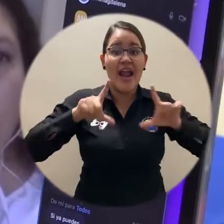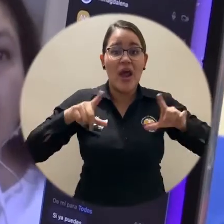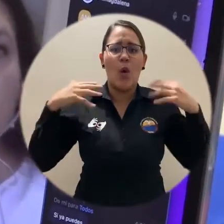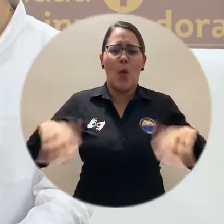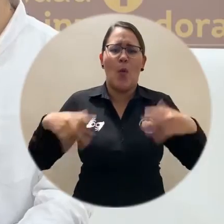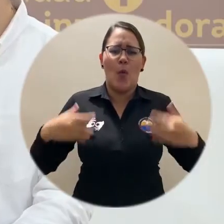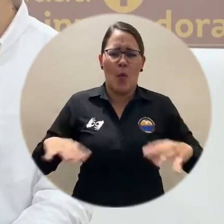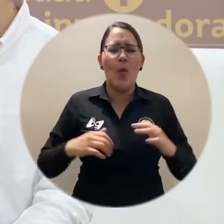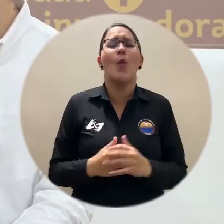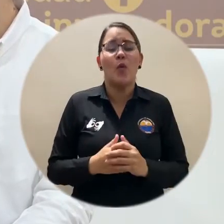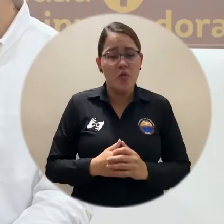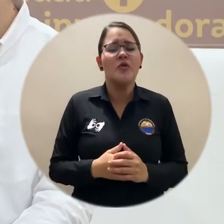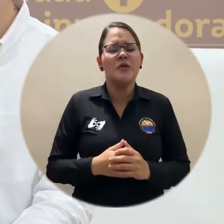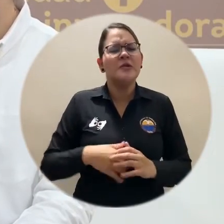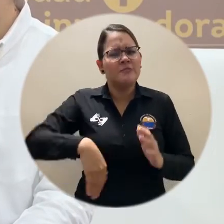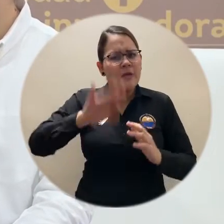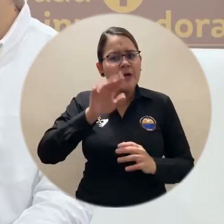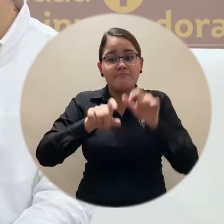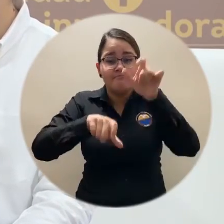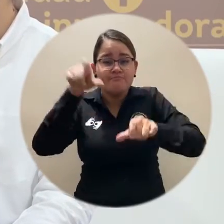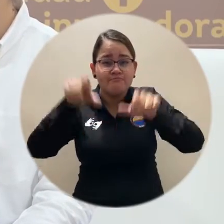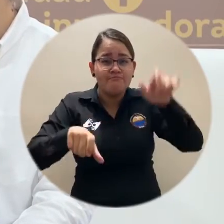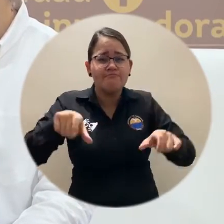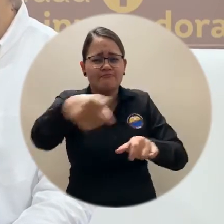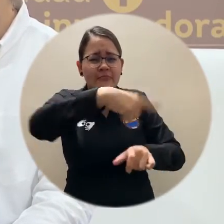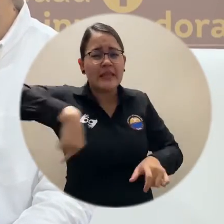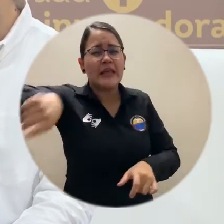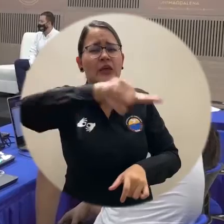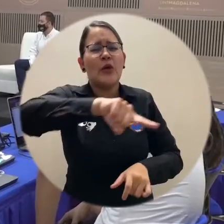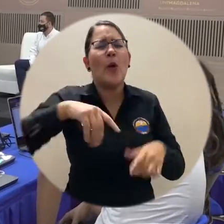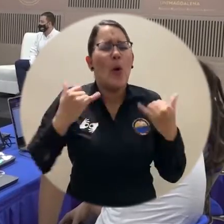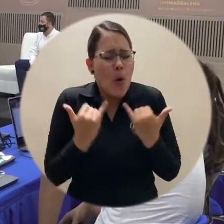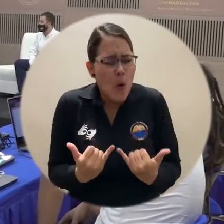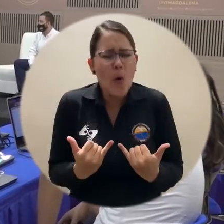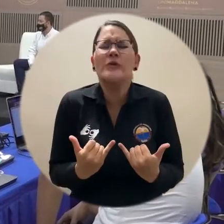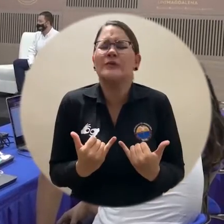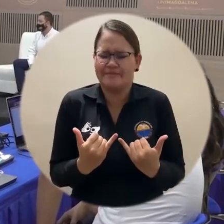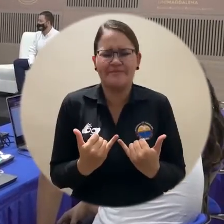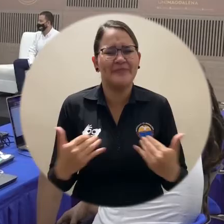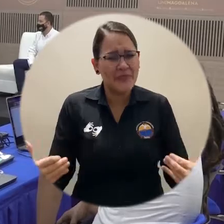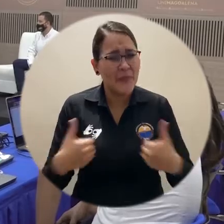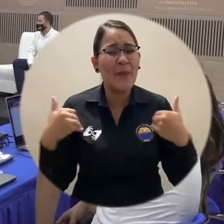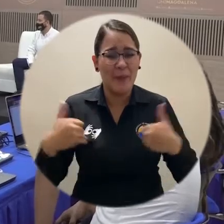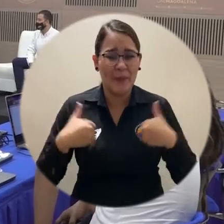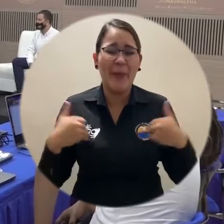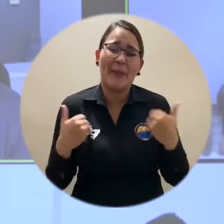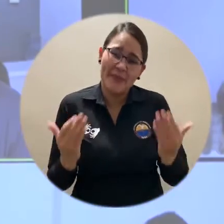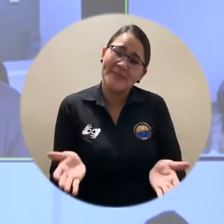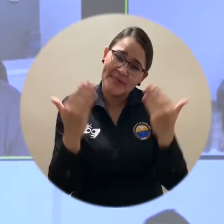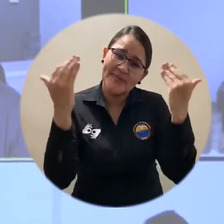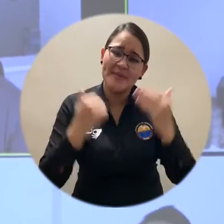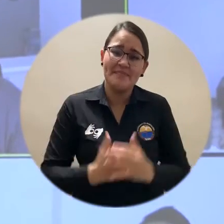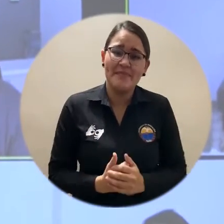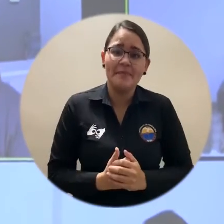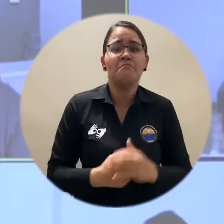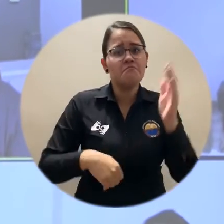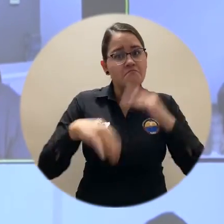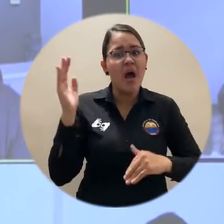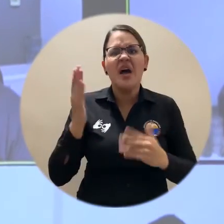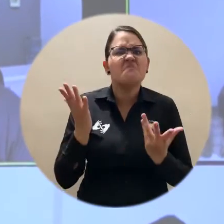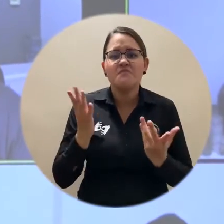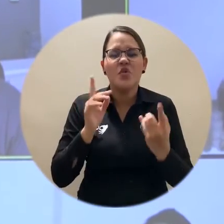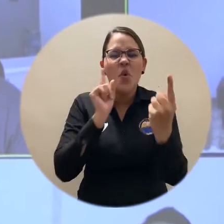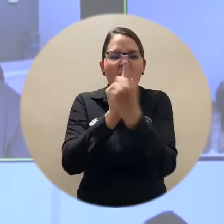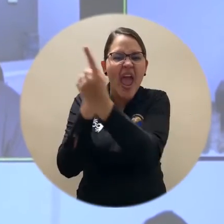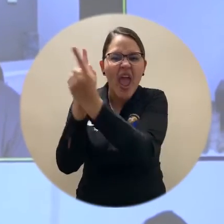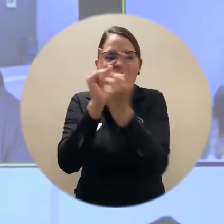Magdalena, vínculo del alma mater con los integrantes de este estamento es indiscutiblemente una parte importante de sus vidas, lo cual se hizo